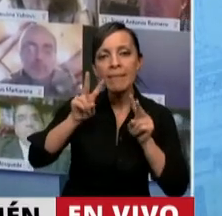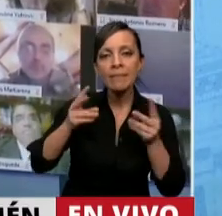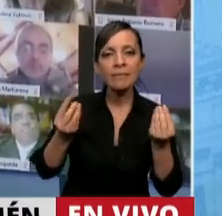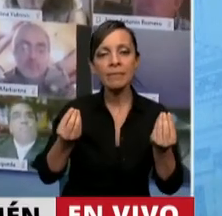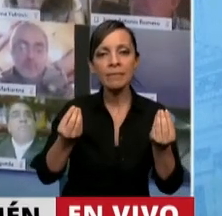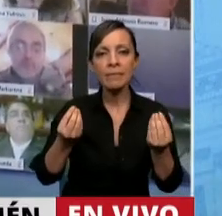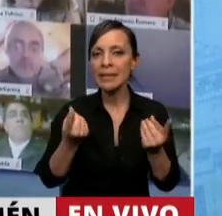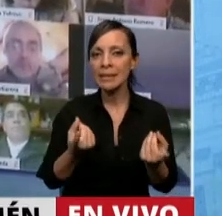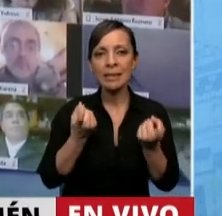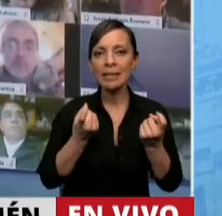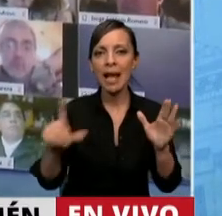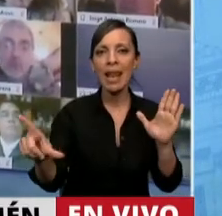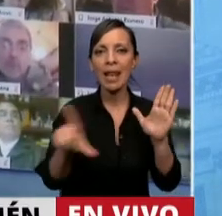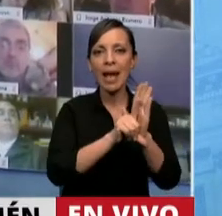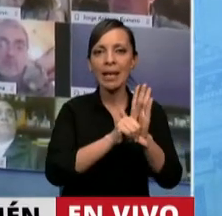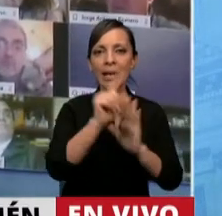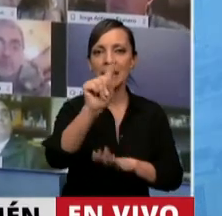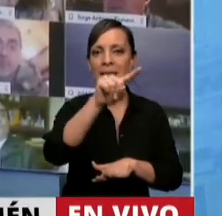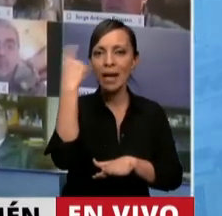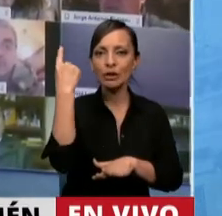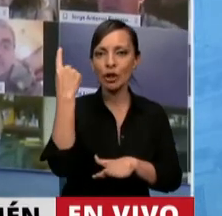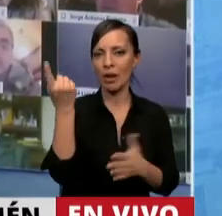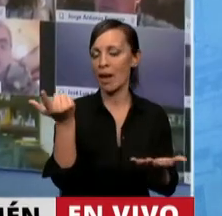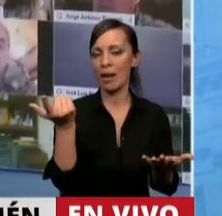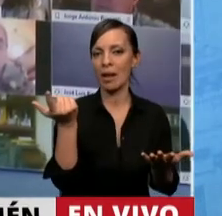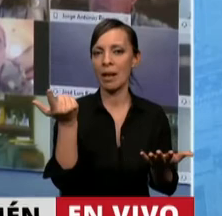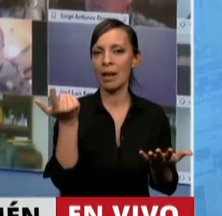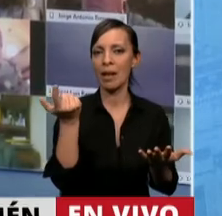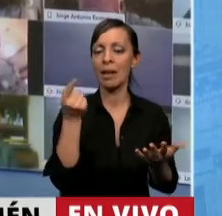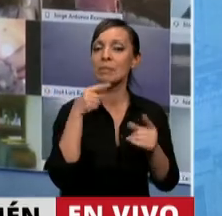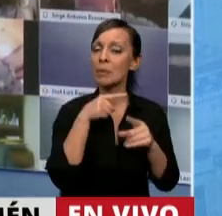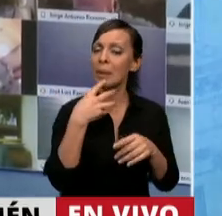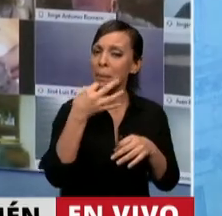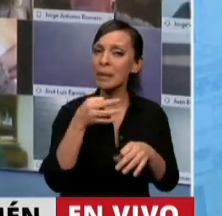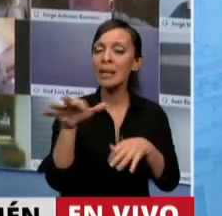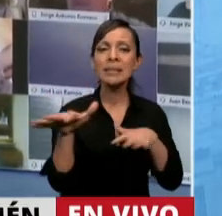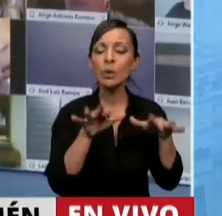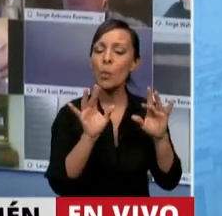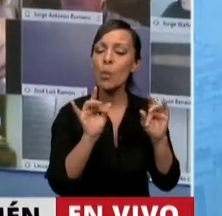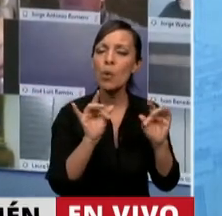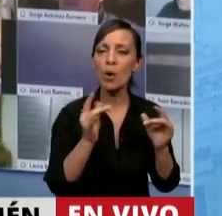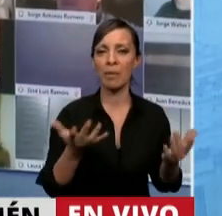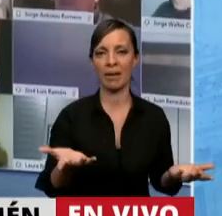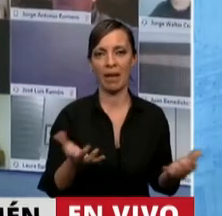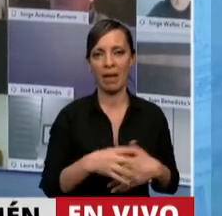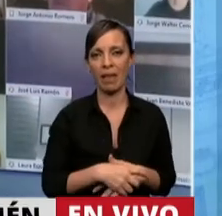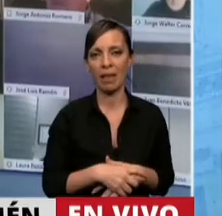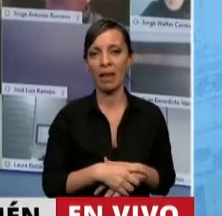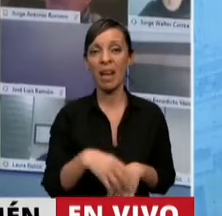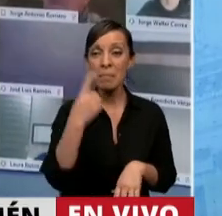la ley nacional por su difícil, dificilísima situación. Miren cómo